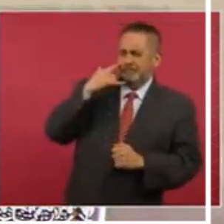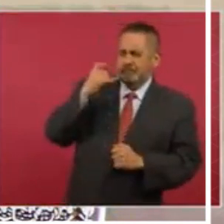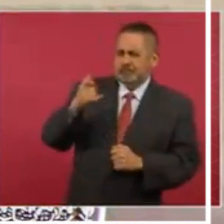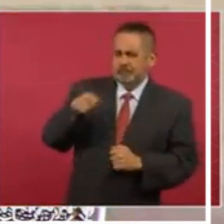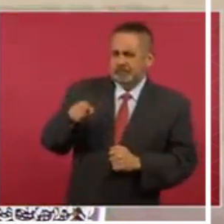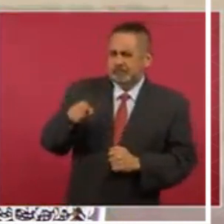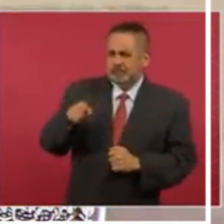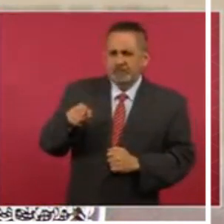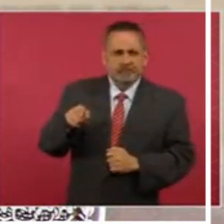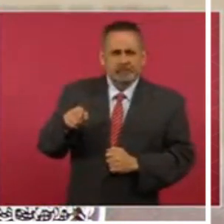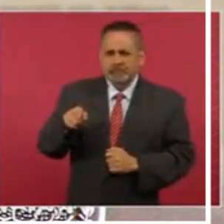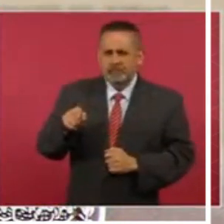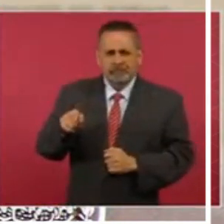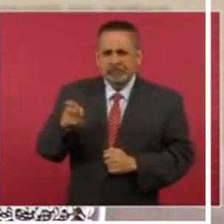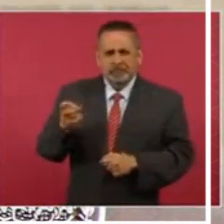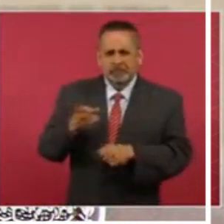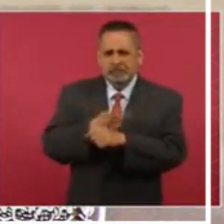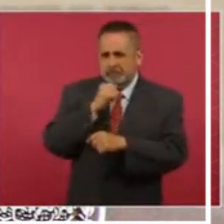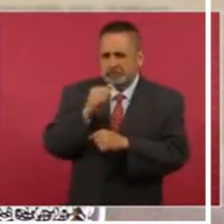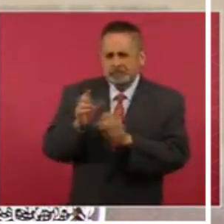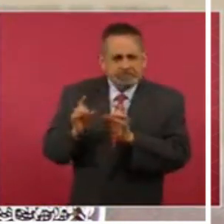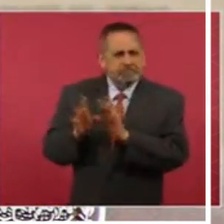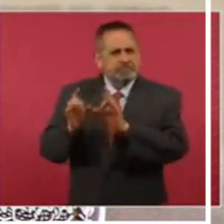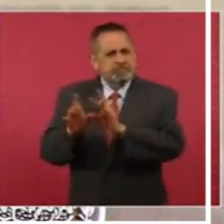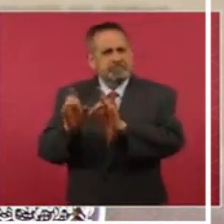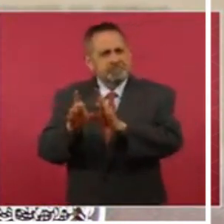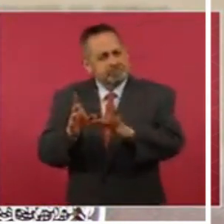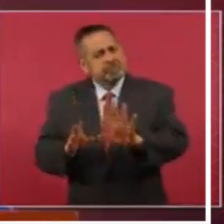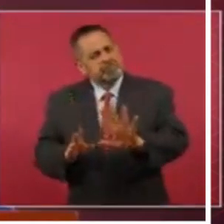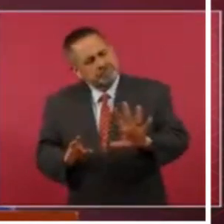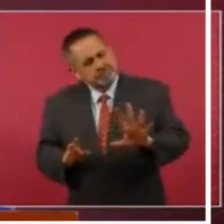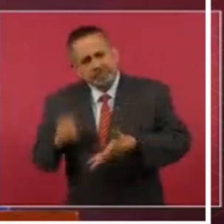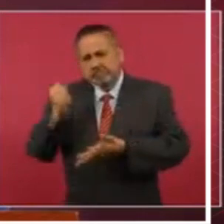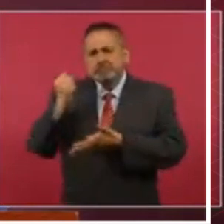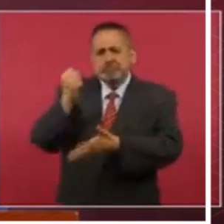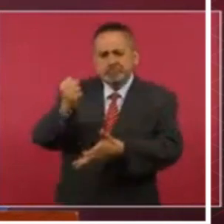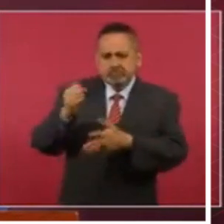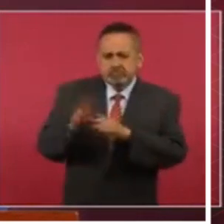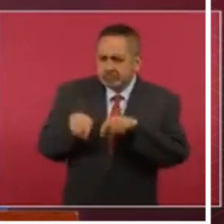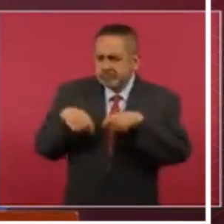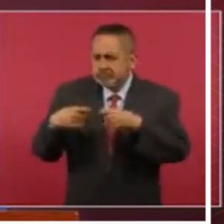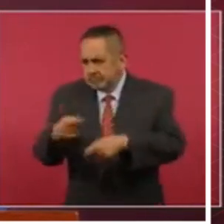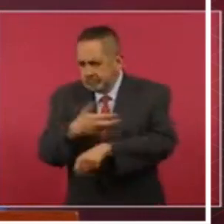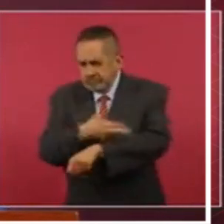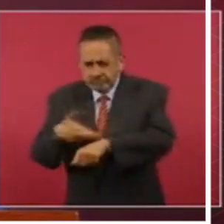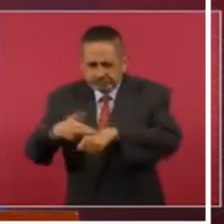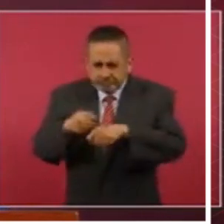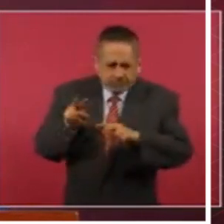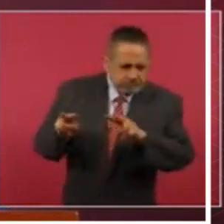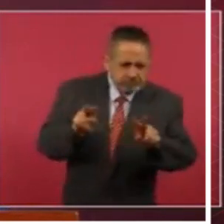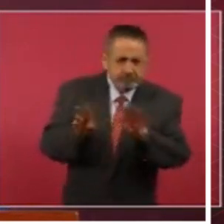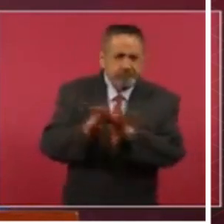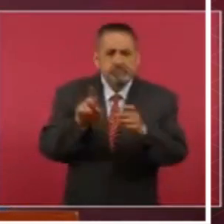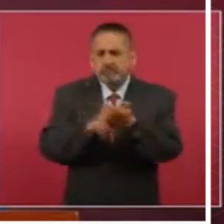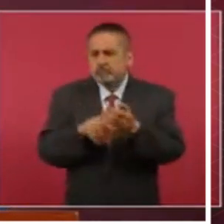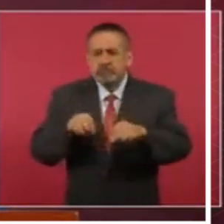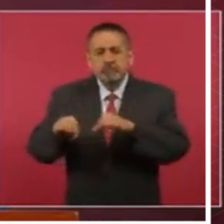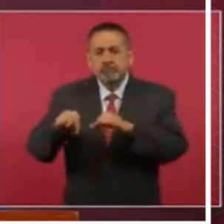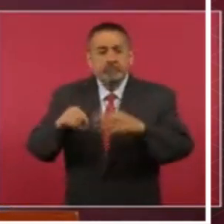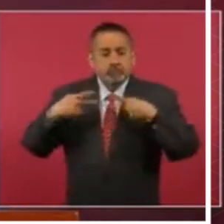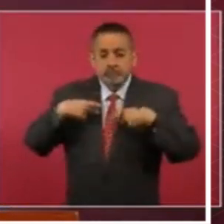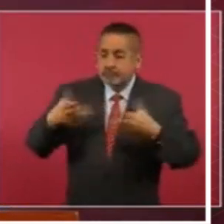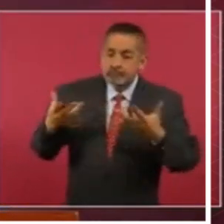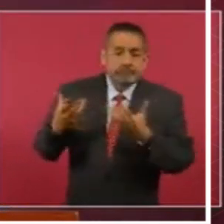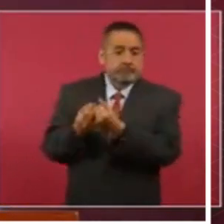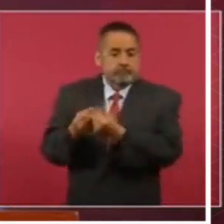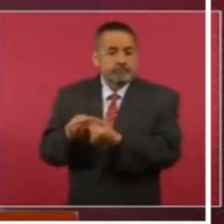de lo que normalmente ocurre. Hay presupuesto, evidentemente se está haciendo todo el diagnóstico, el trabajo con los trabajadores